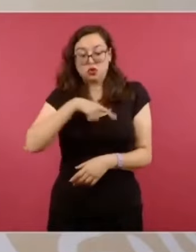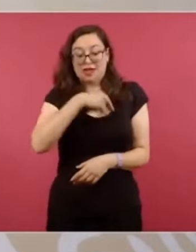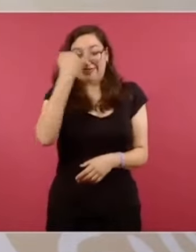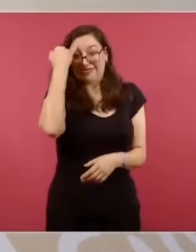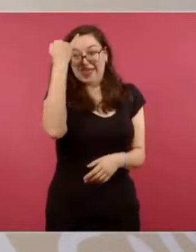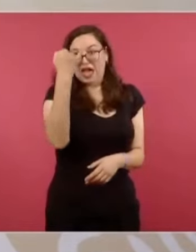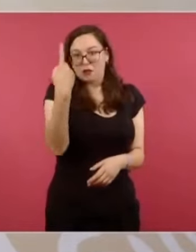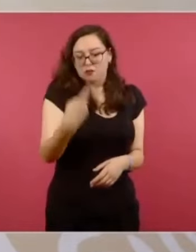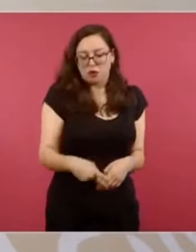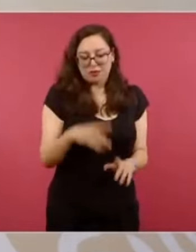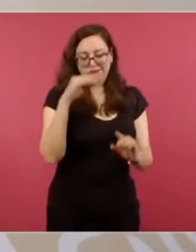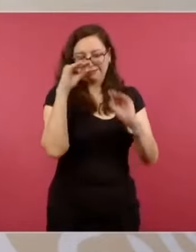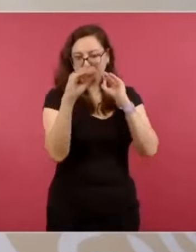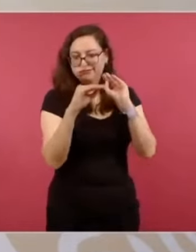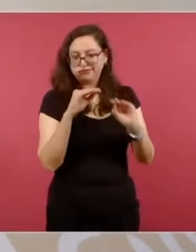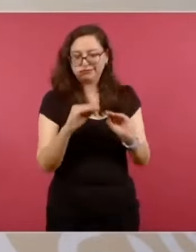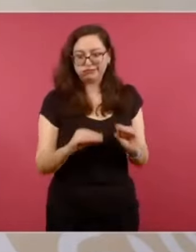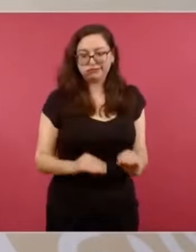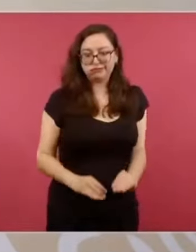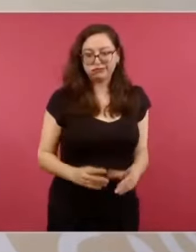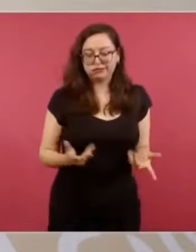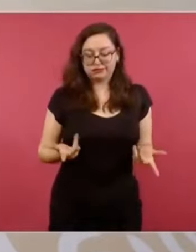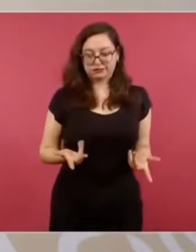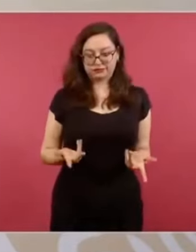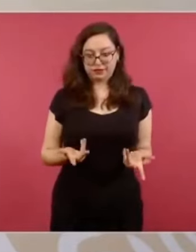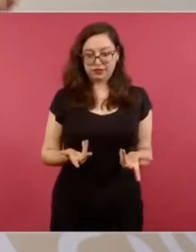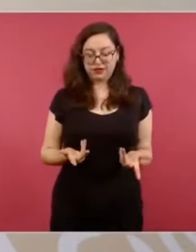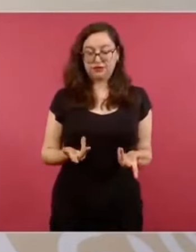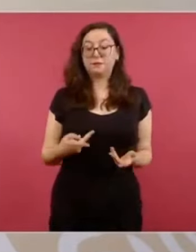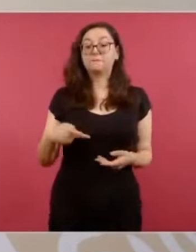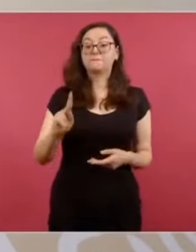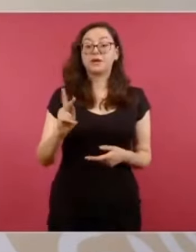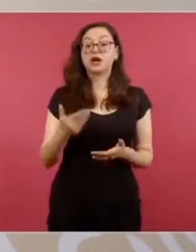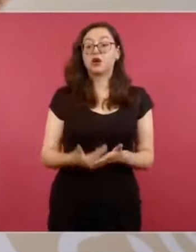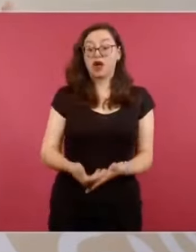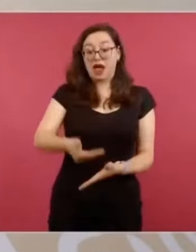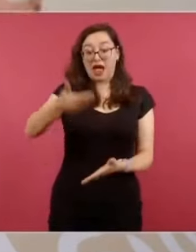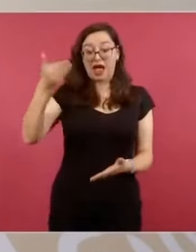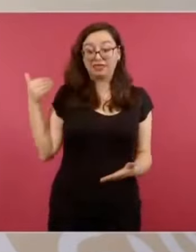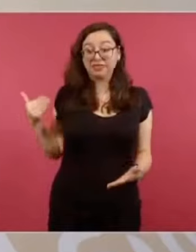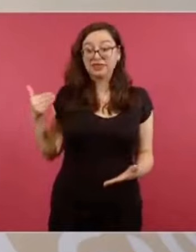Pero bueno, ellos decían, hay que